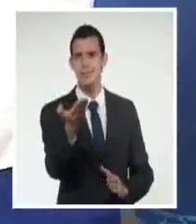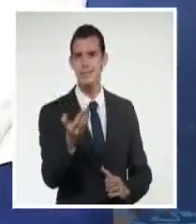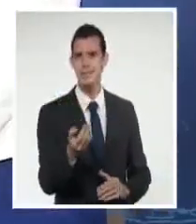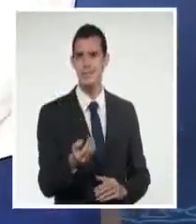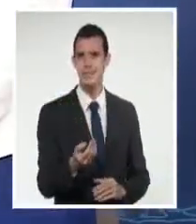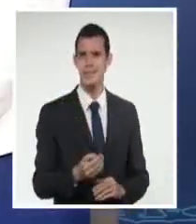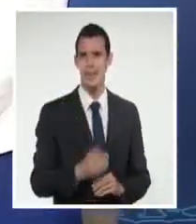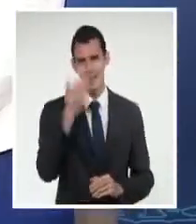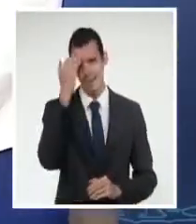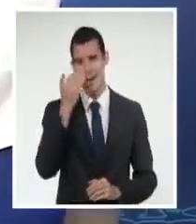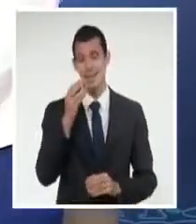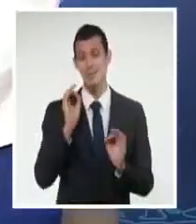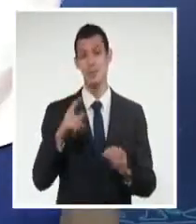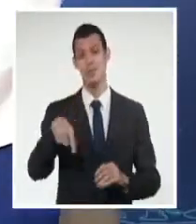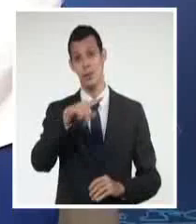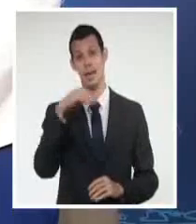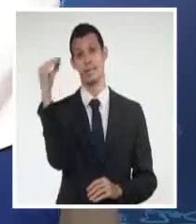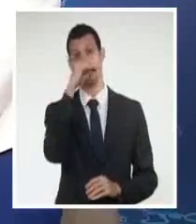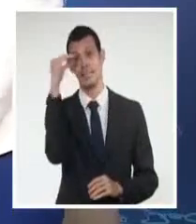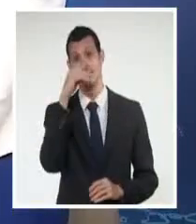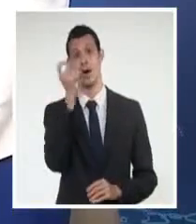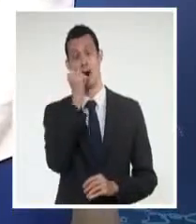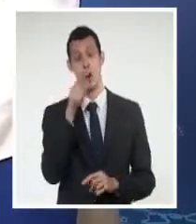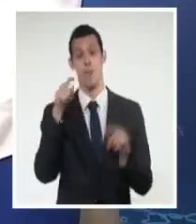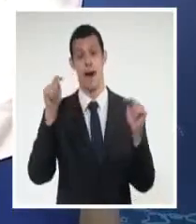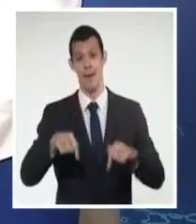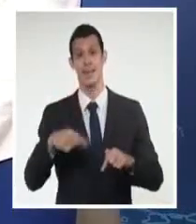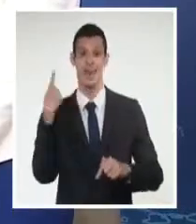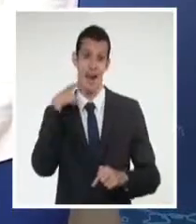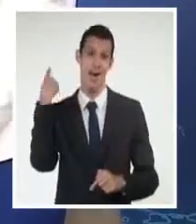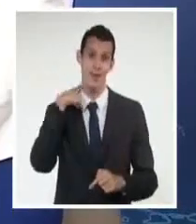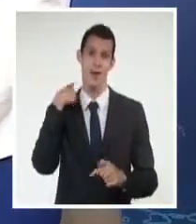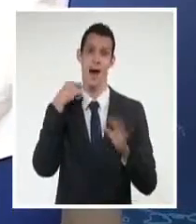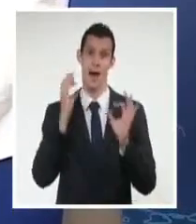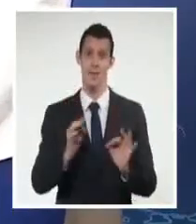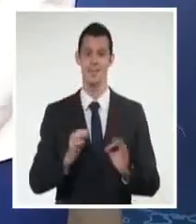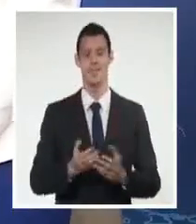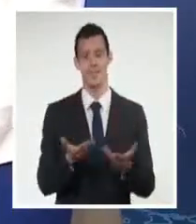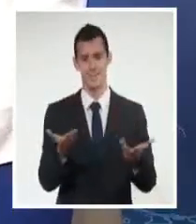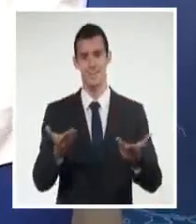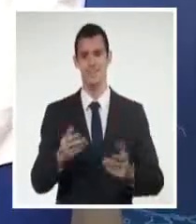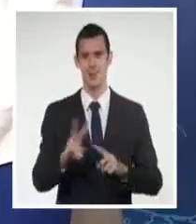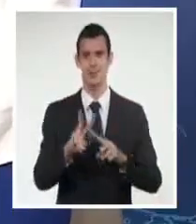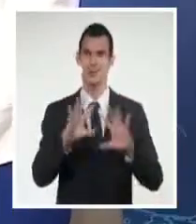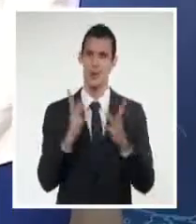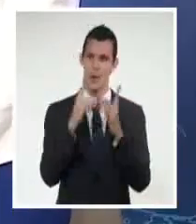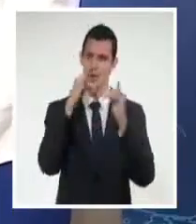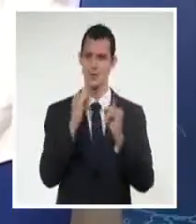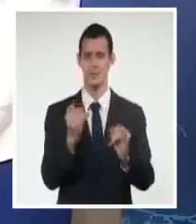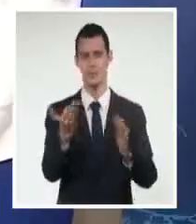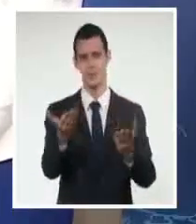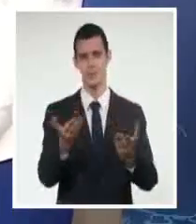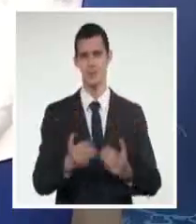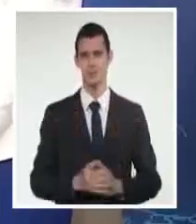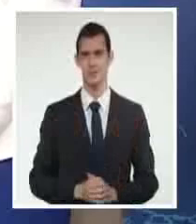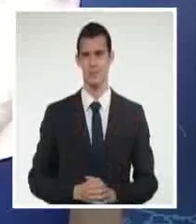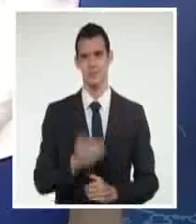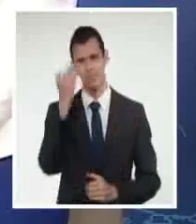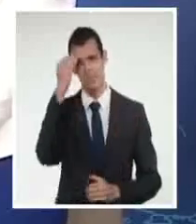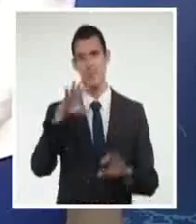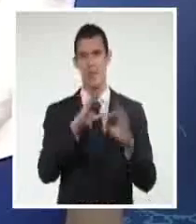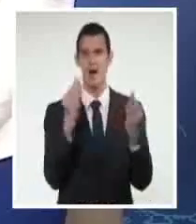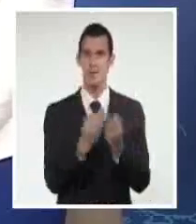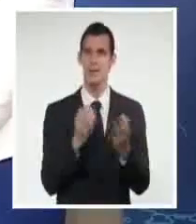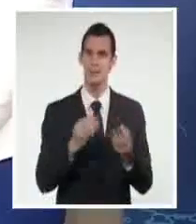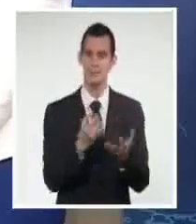por haberme soportado tantos años aquí, entrando a sus hogares. Por supuesto, a mi familia, que